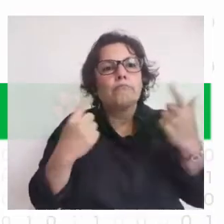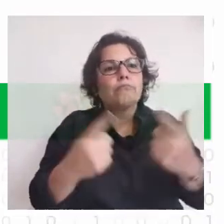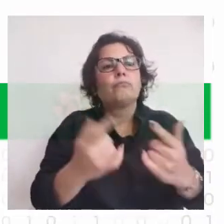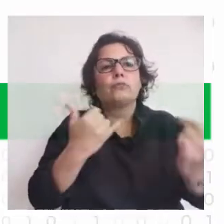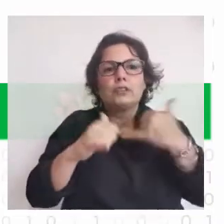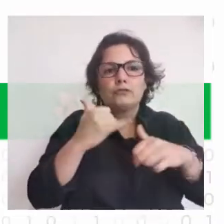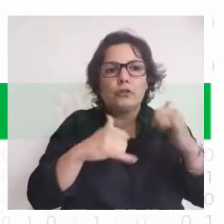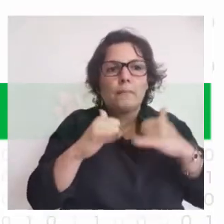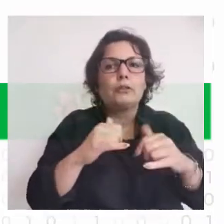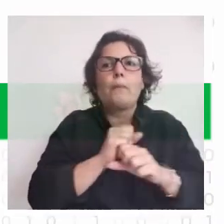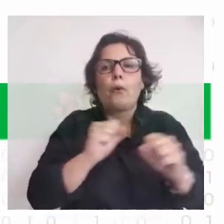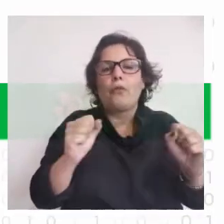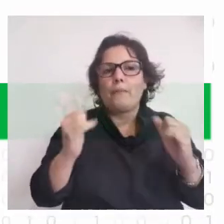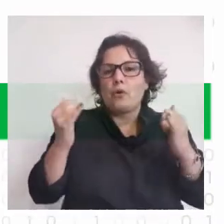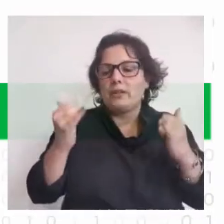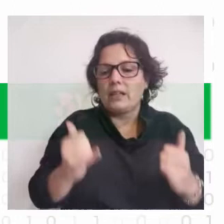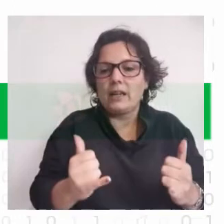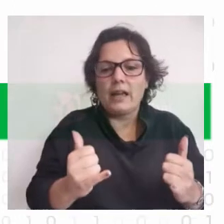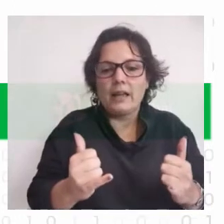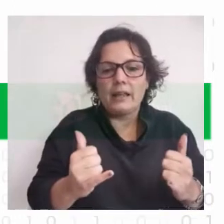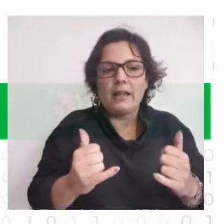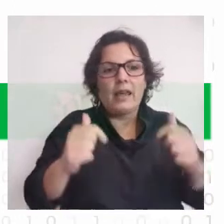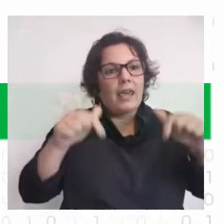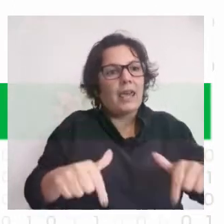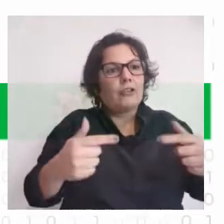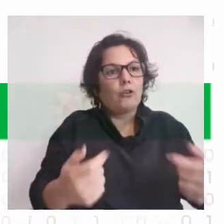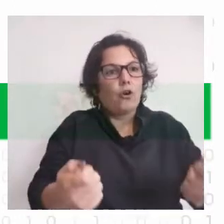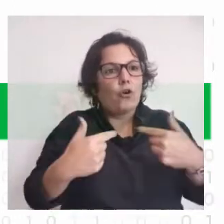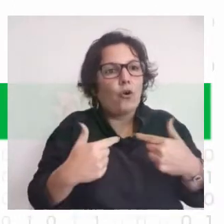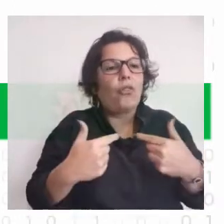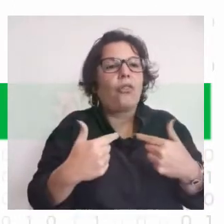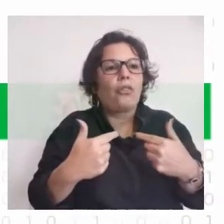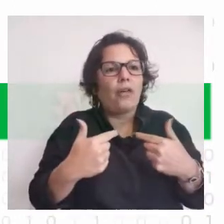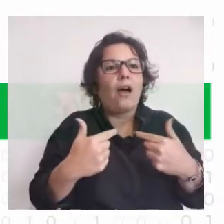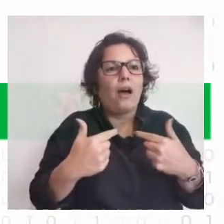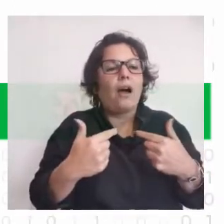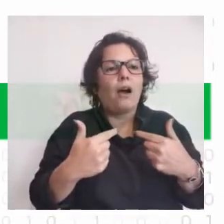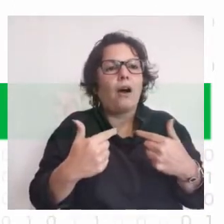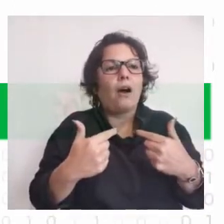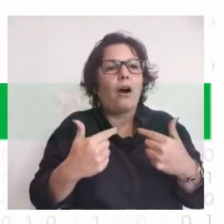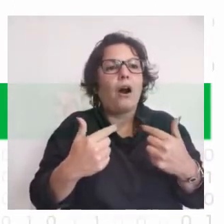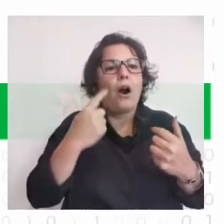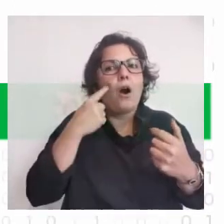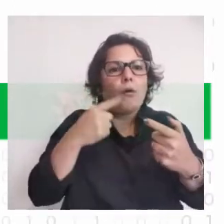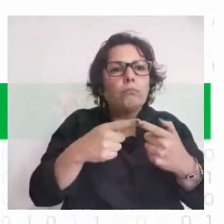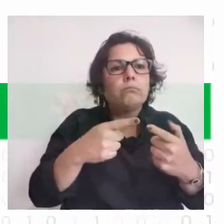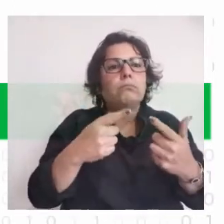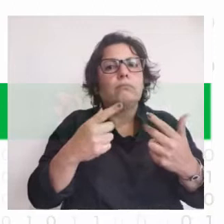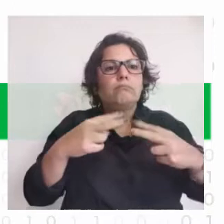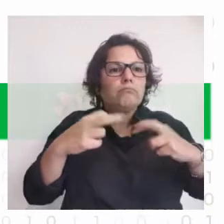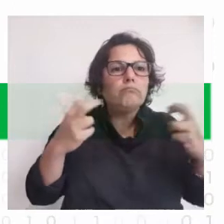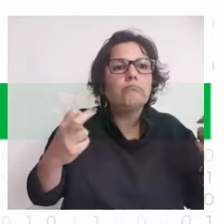que podemos contar. Esto nos genera ventajas competitivas de análisis